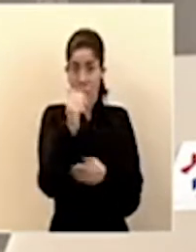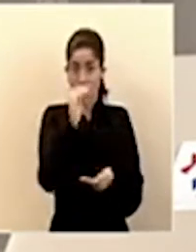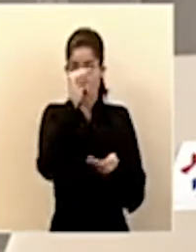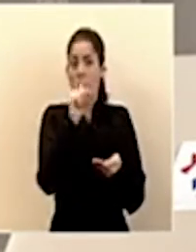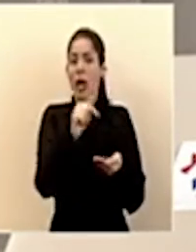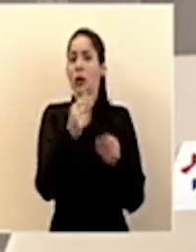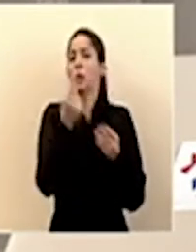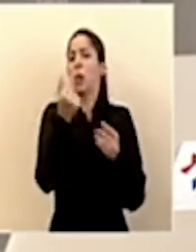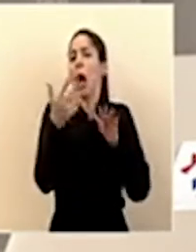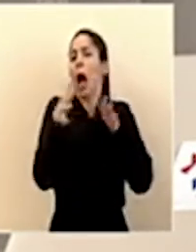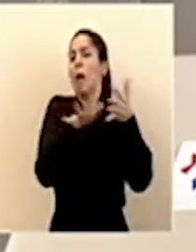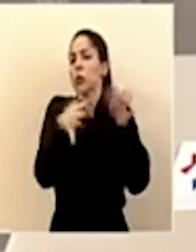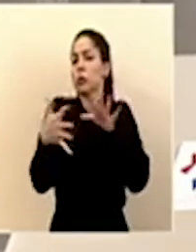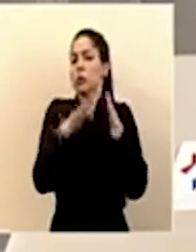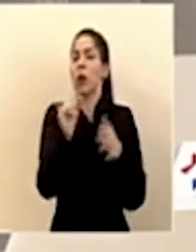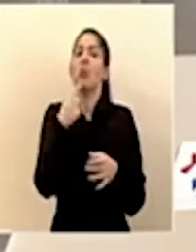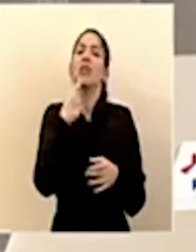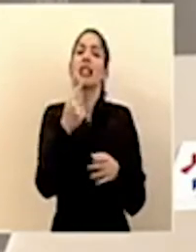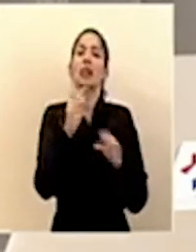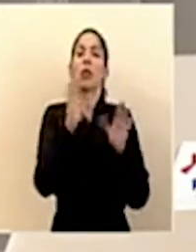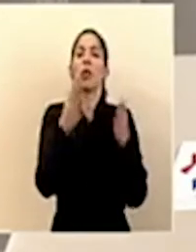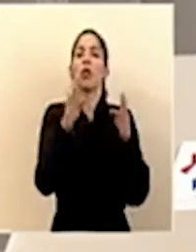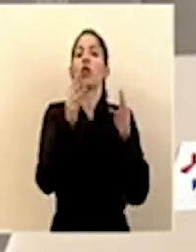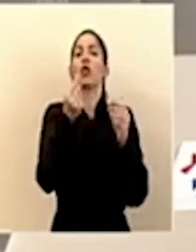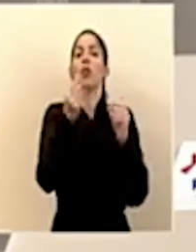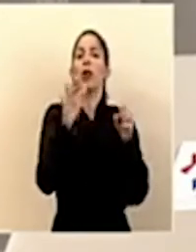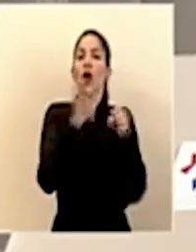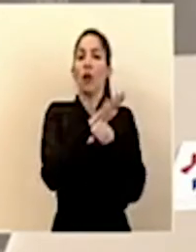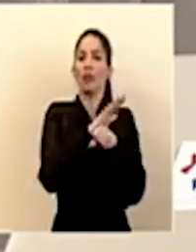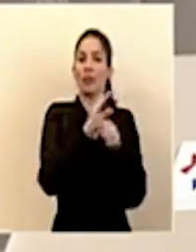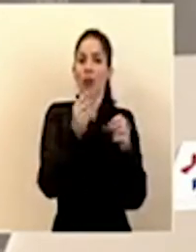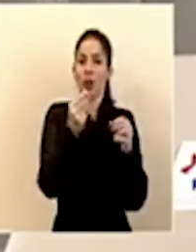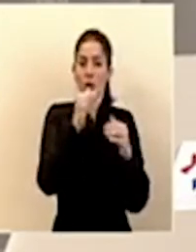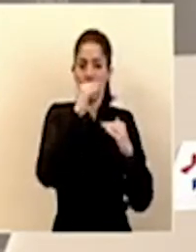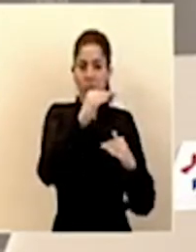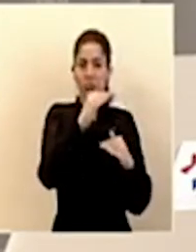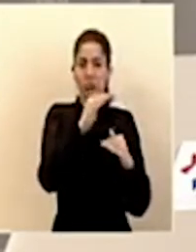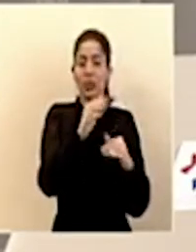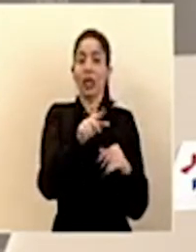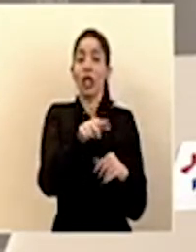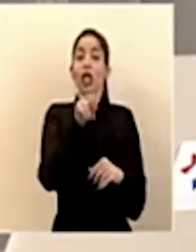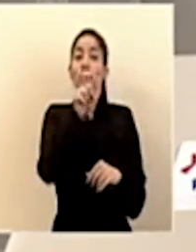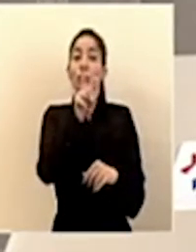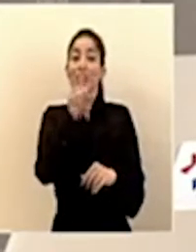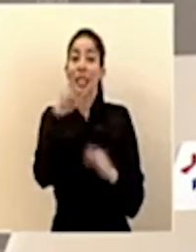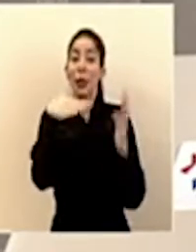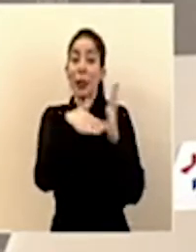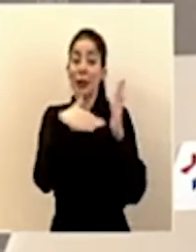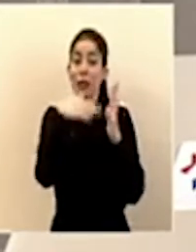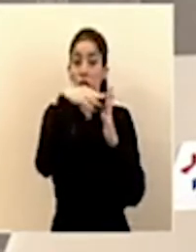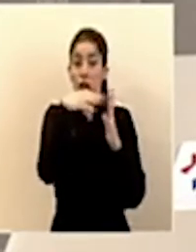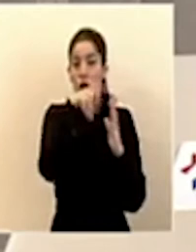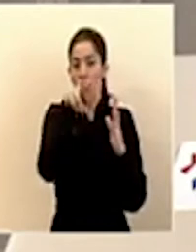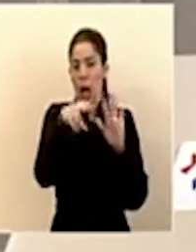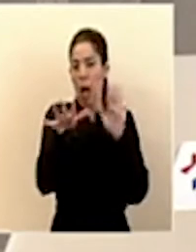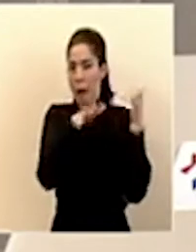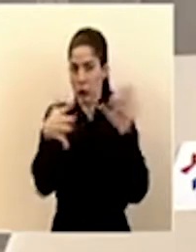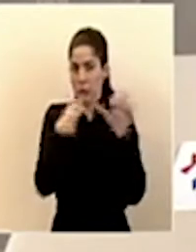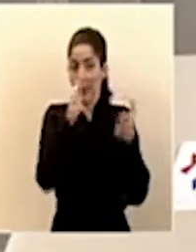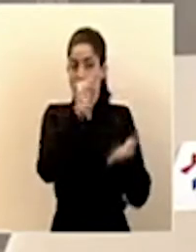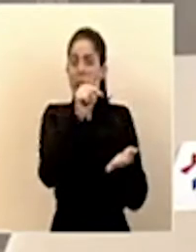promedios, números como dicen redondos, pero con esta suma de 225 mil millones de colones podremos